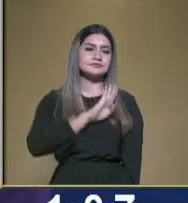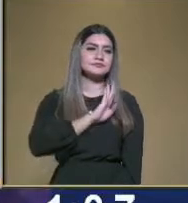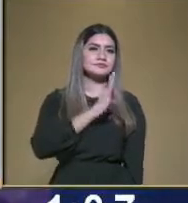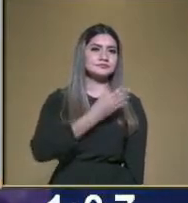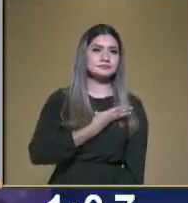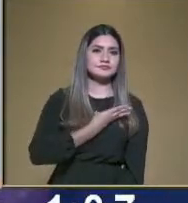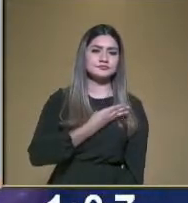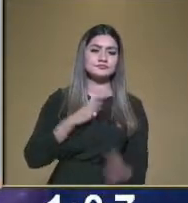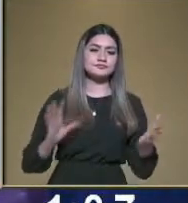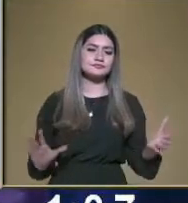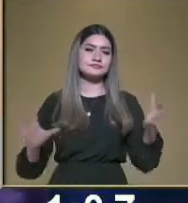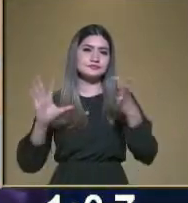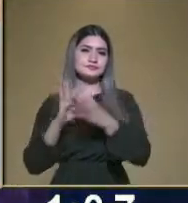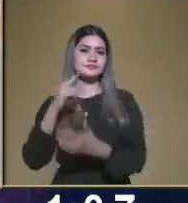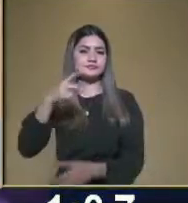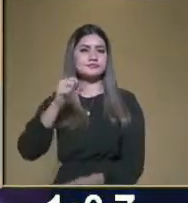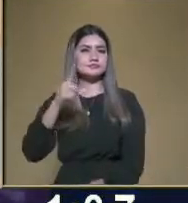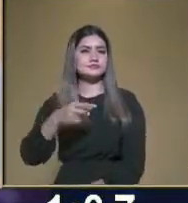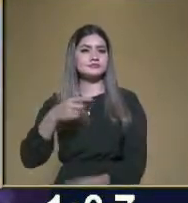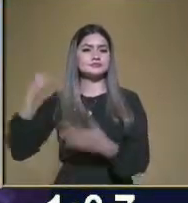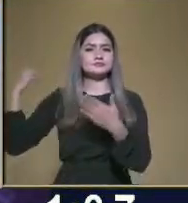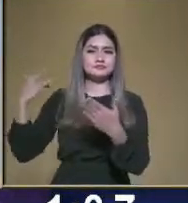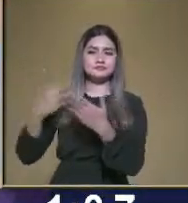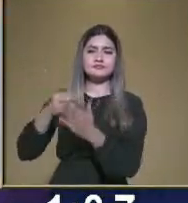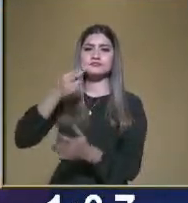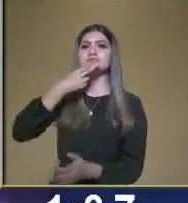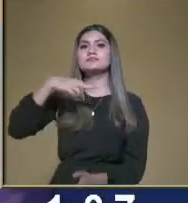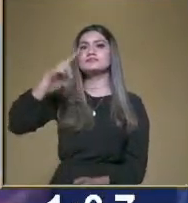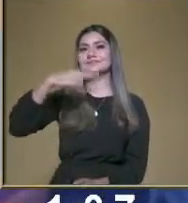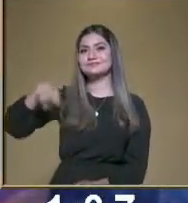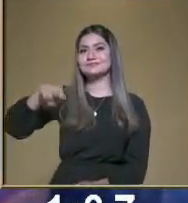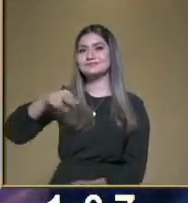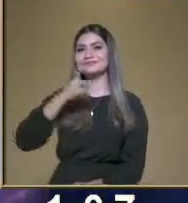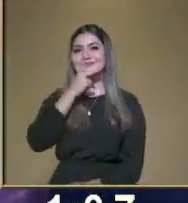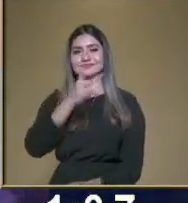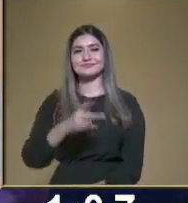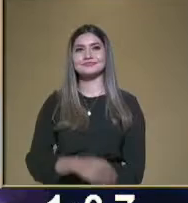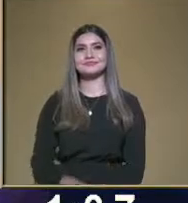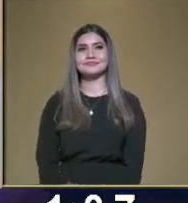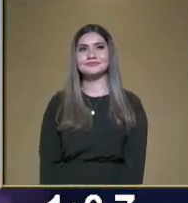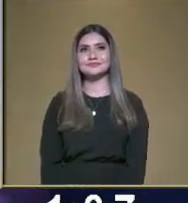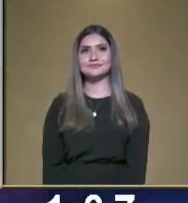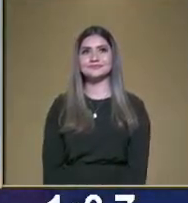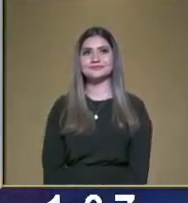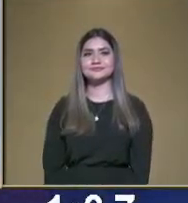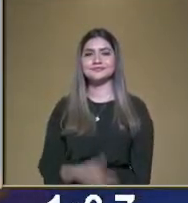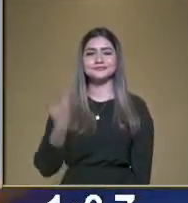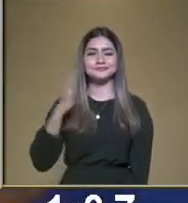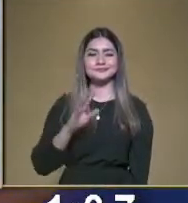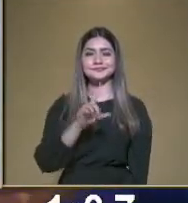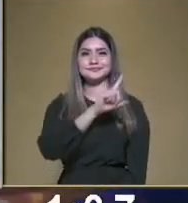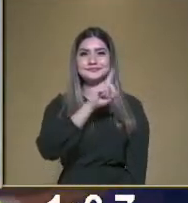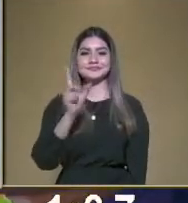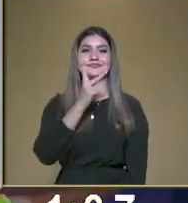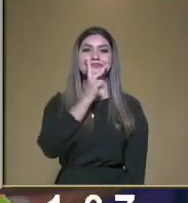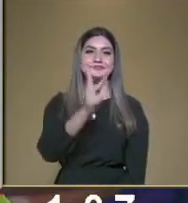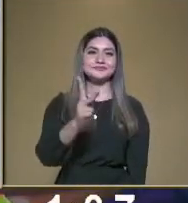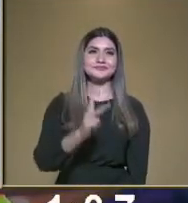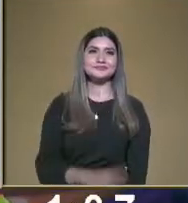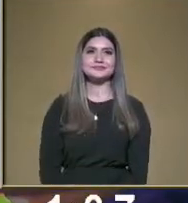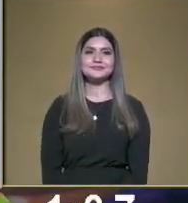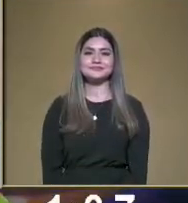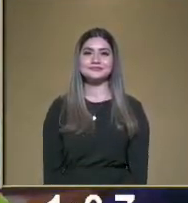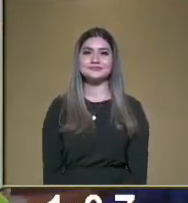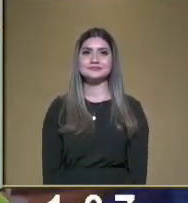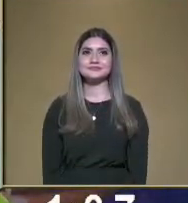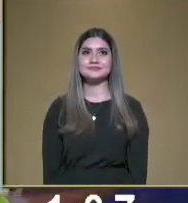tienen el origen de la lengua náhuatl. Aquí en esta cajita contiene 100 palabras, por ejemplo,